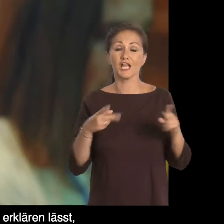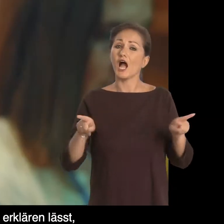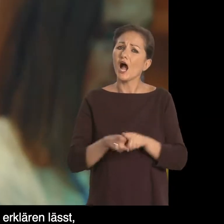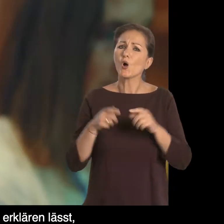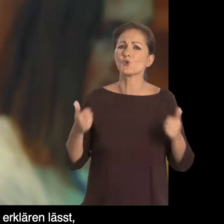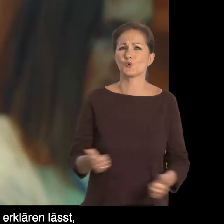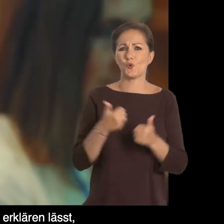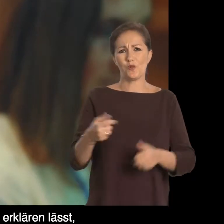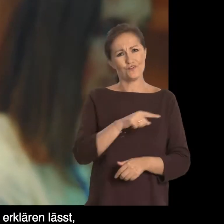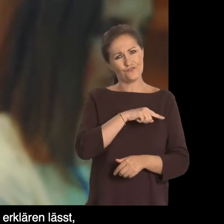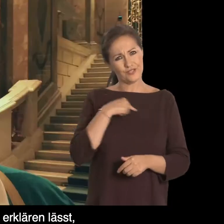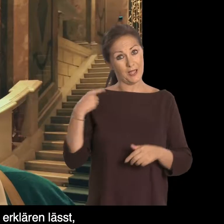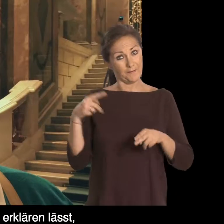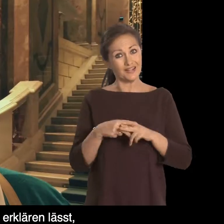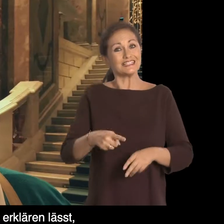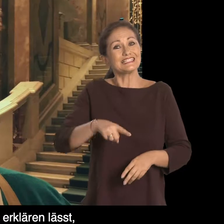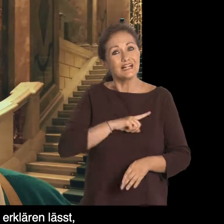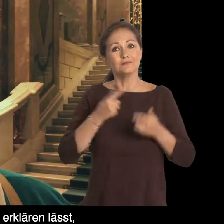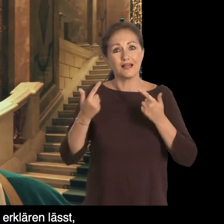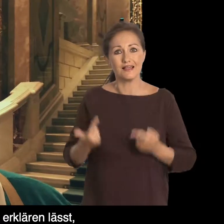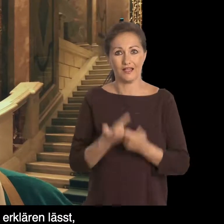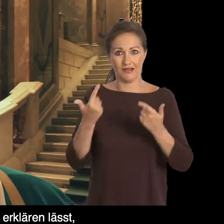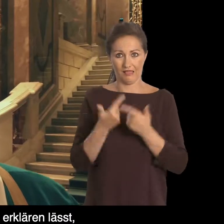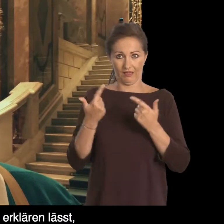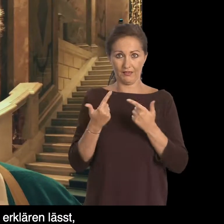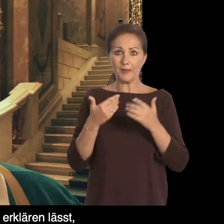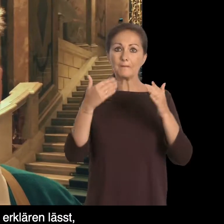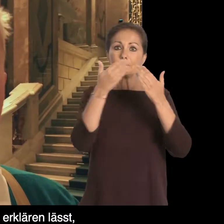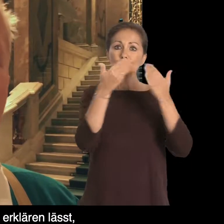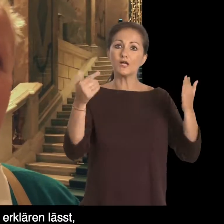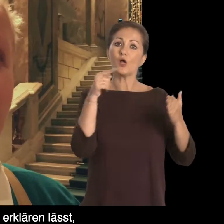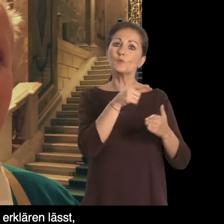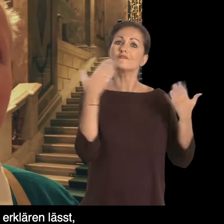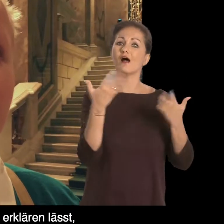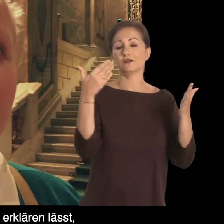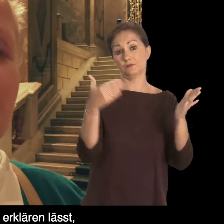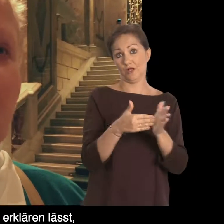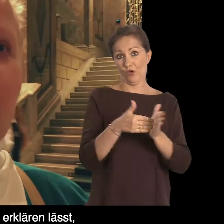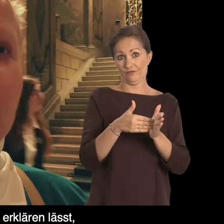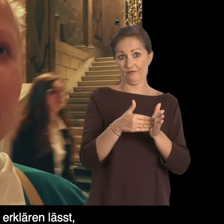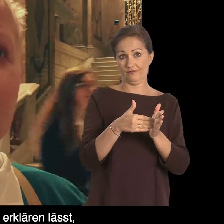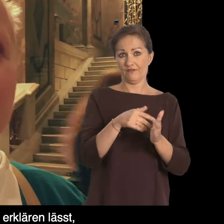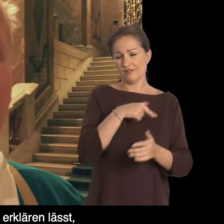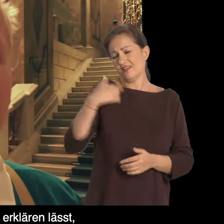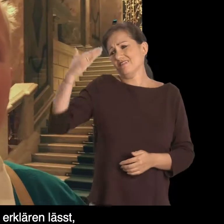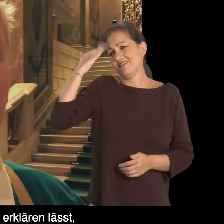Es es wichtig und toll, man uns behinderte Leute erklären lässt, was wir brauchen, um etwas besser zu